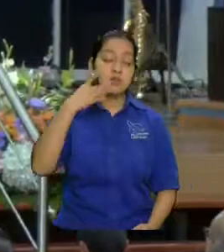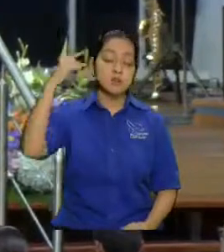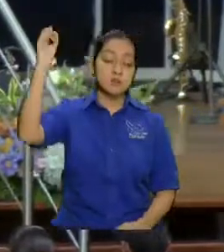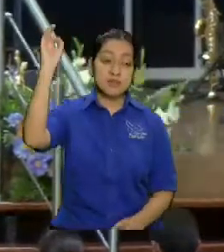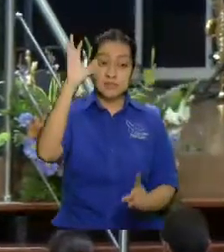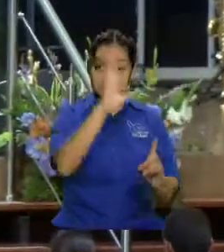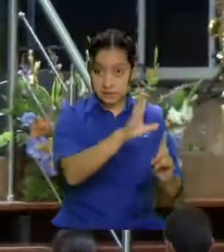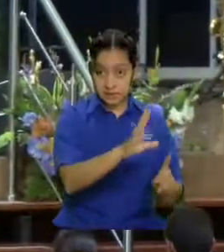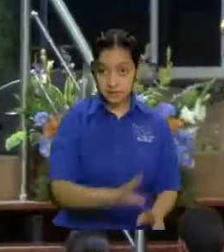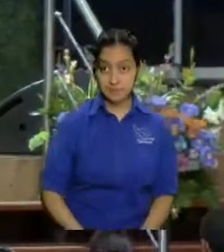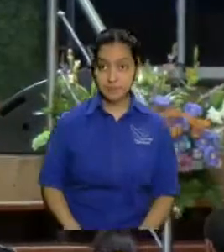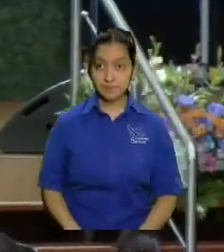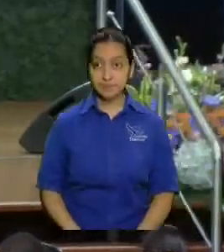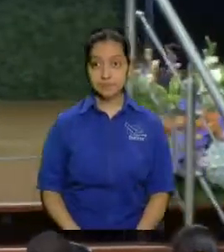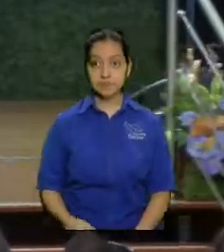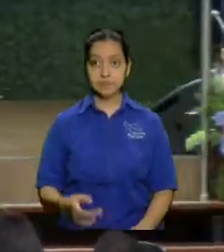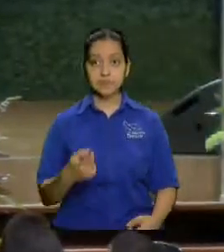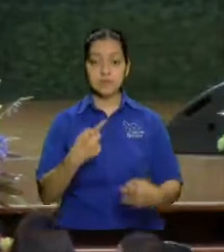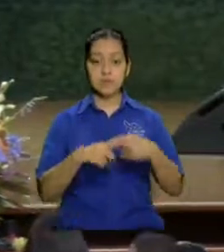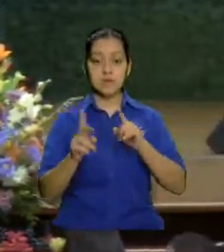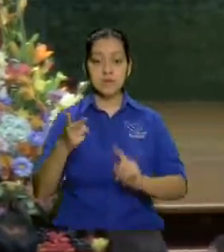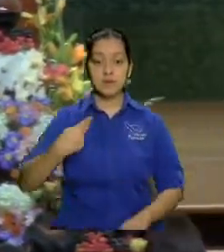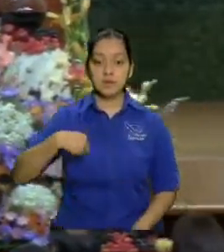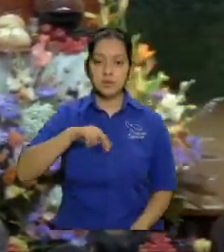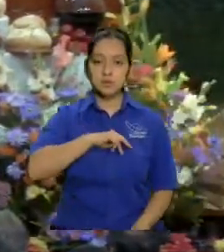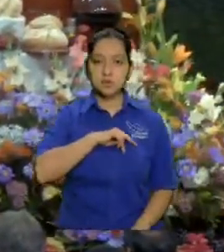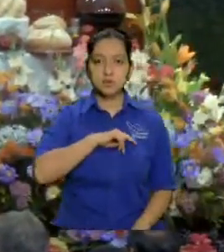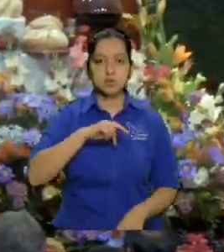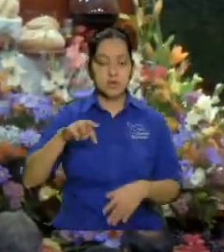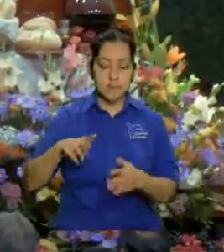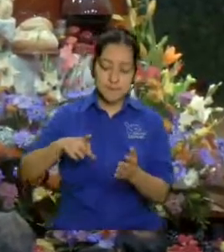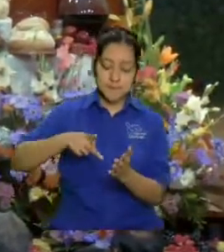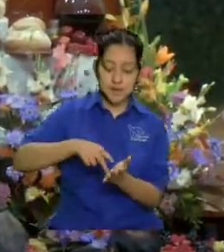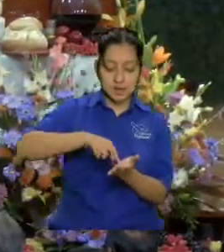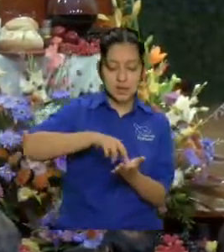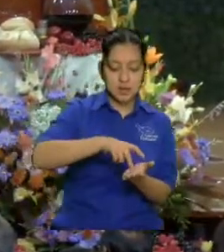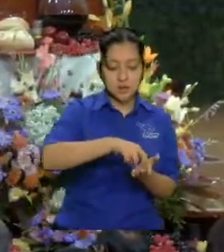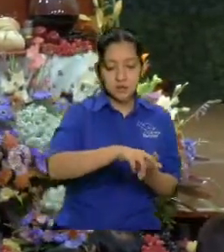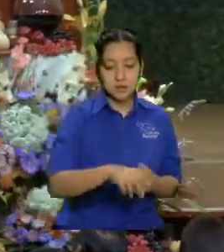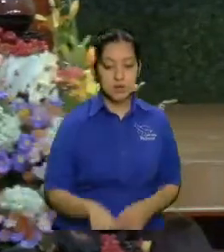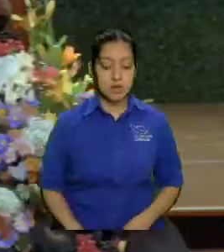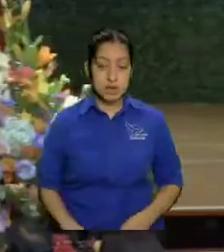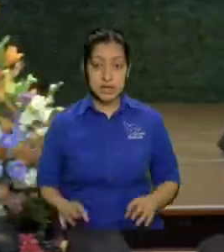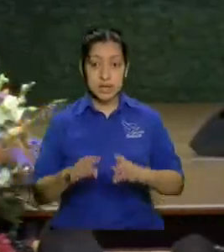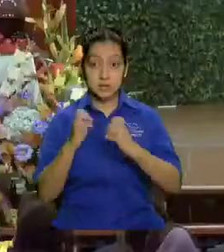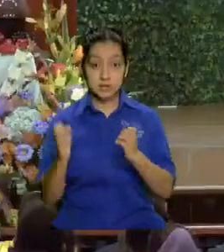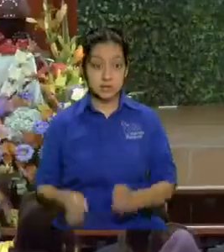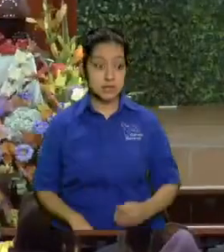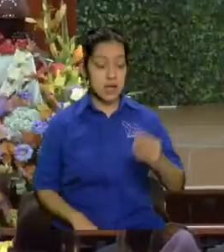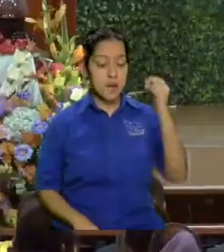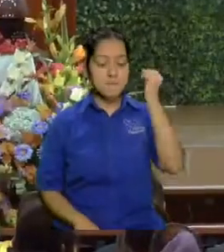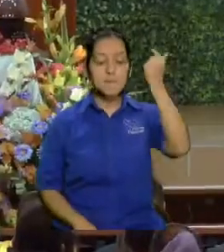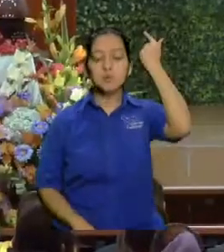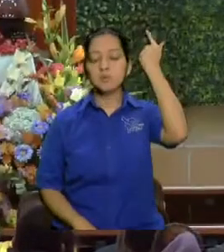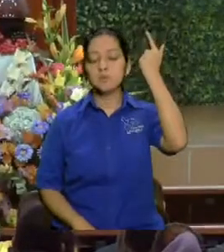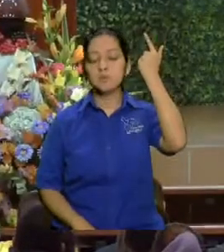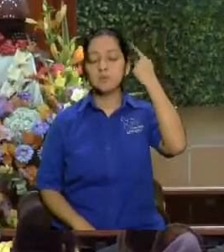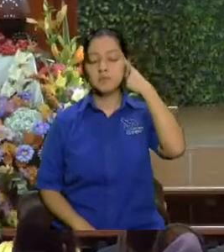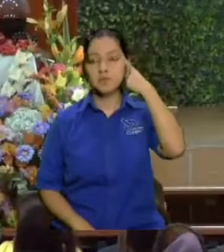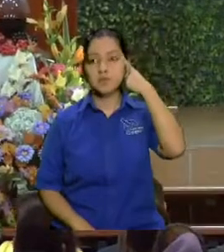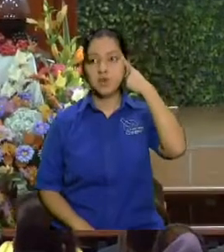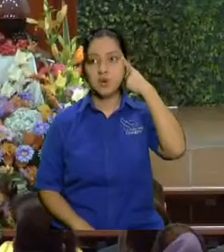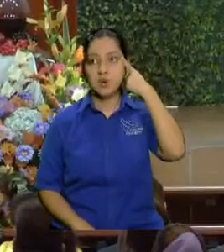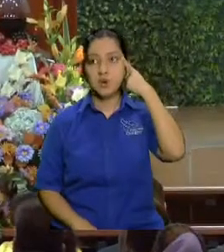entonces dije vamos a tomar la zona 5 y vamos a ir caminando y caminando caminando y entonces se me vino el chispazo